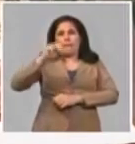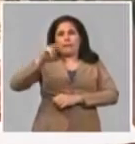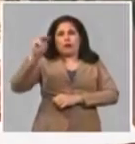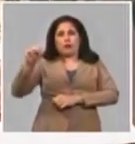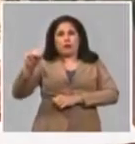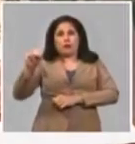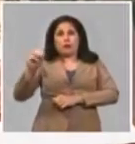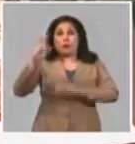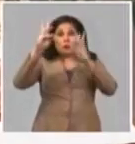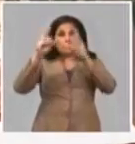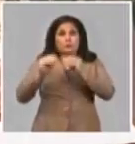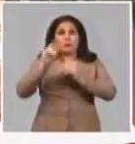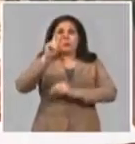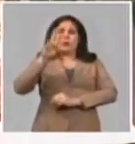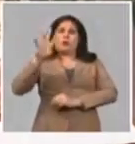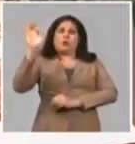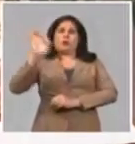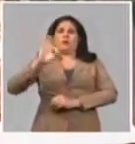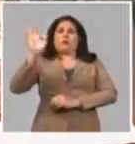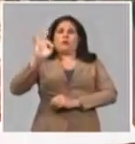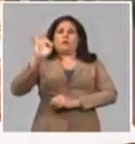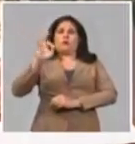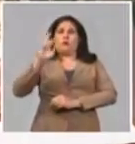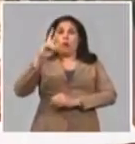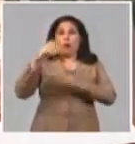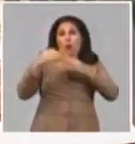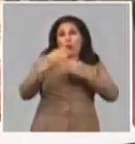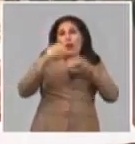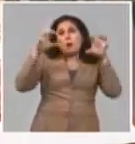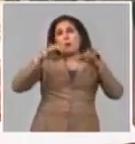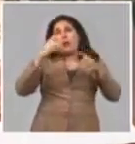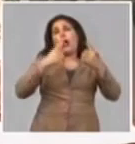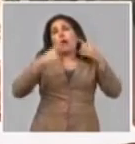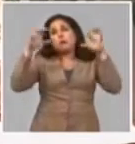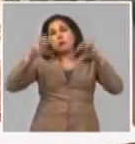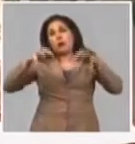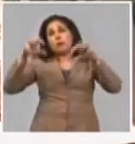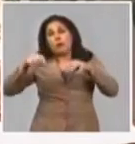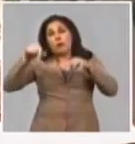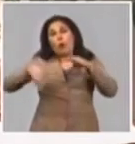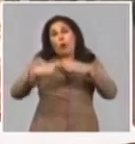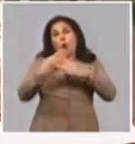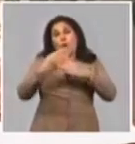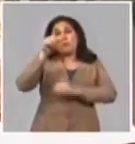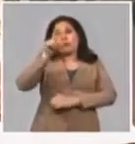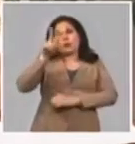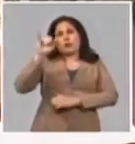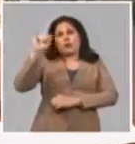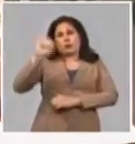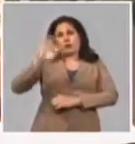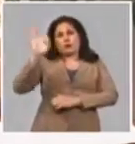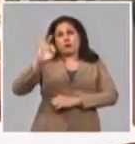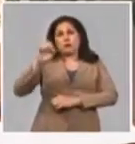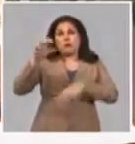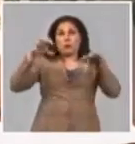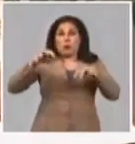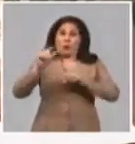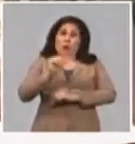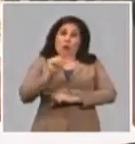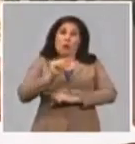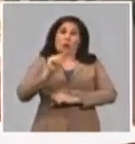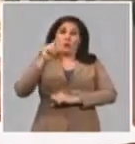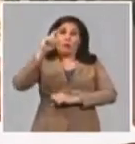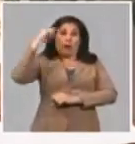24%. Y en estos dos últimos días llovió un poquito y hoy estamos al 26% del día 28. Pero no, muy poquito. Sí,